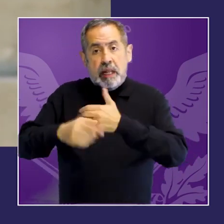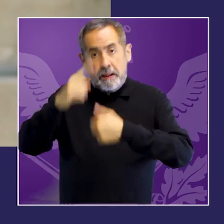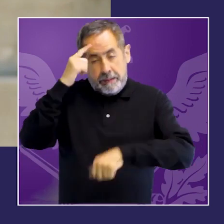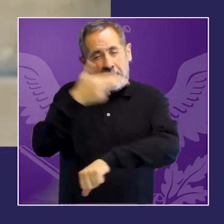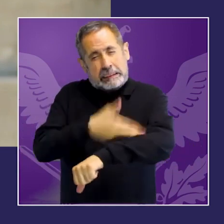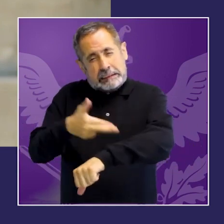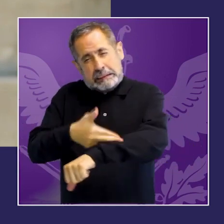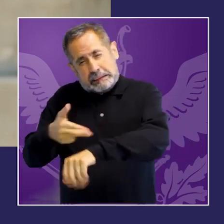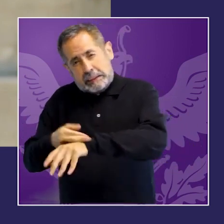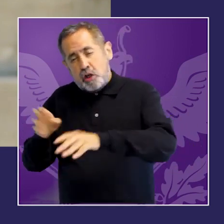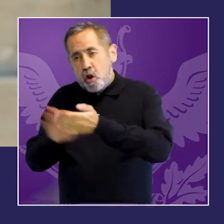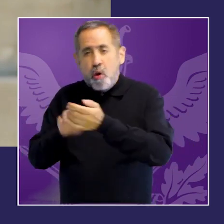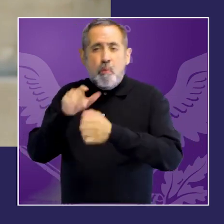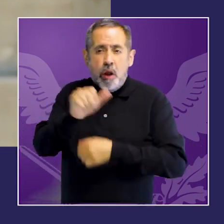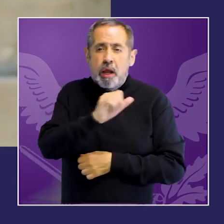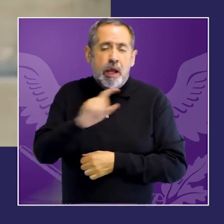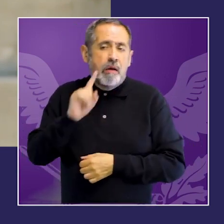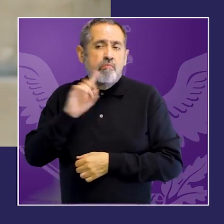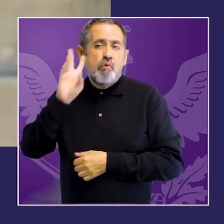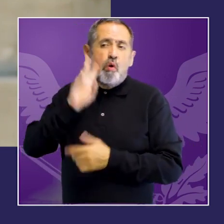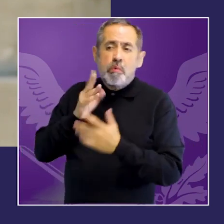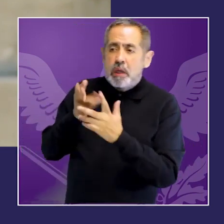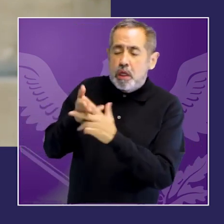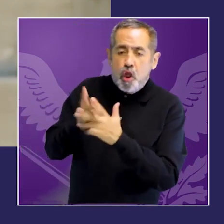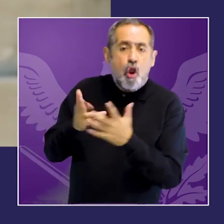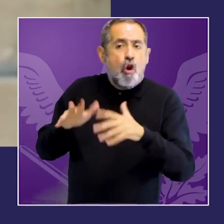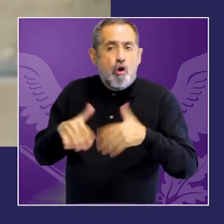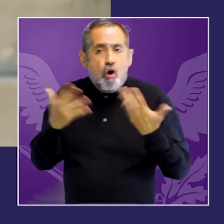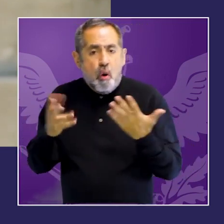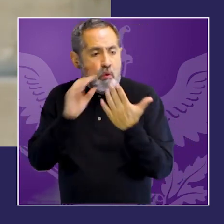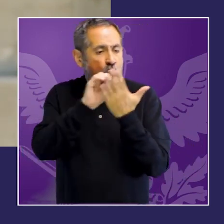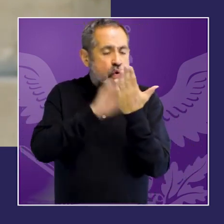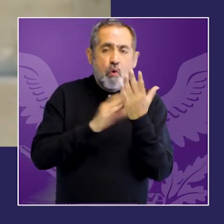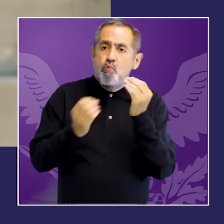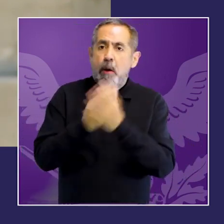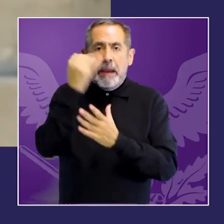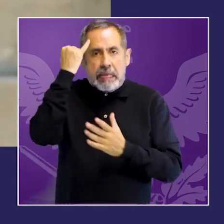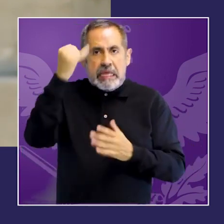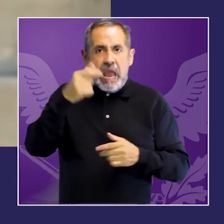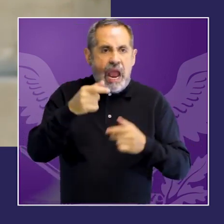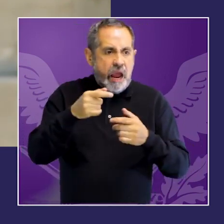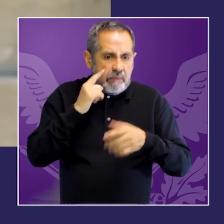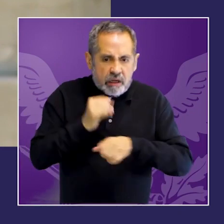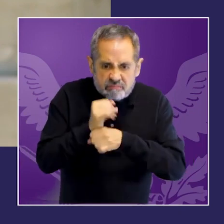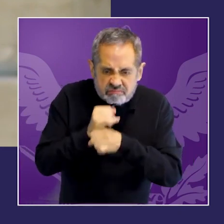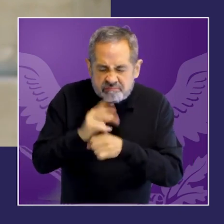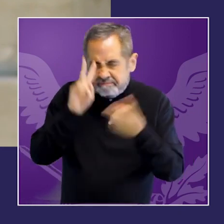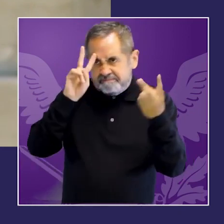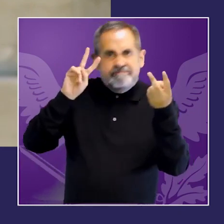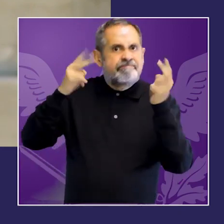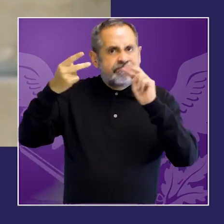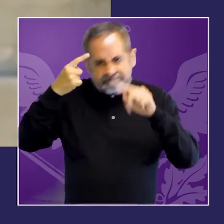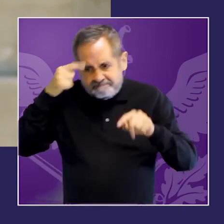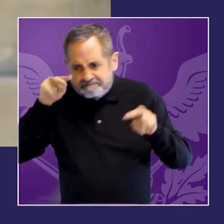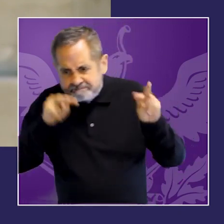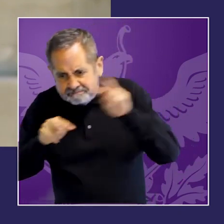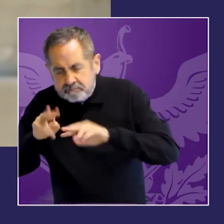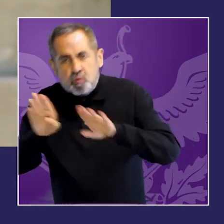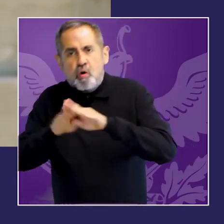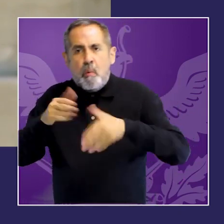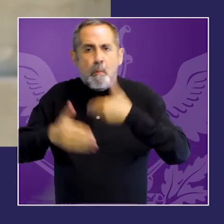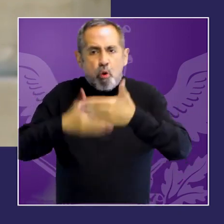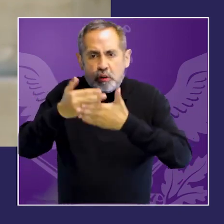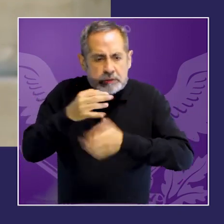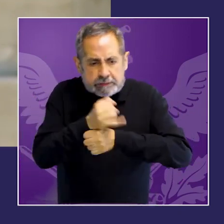acceso a la justicia para las víctimas y sus familias? Si bien la respuesta claramente no es unívoca sí pudimos ver que los